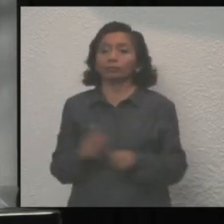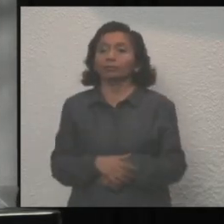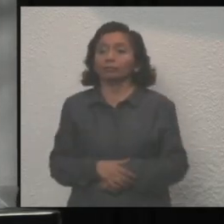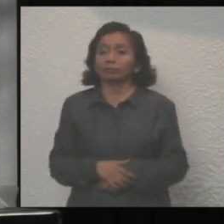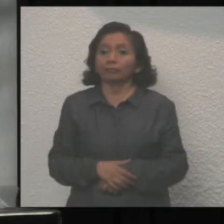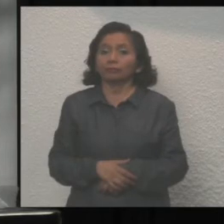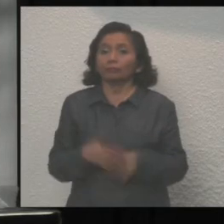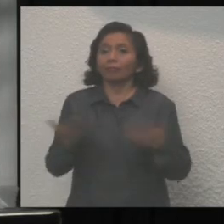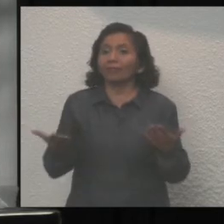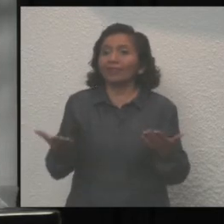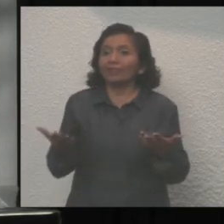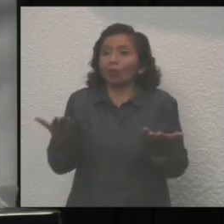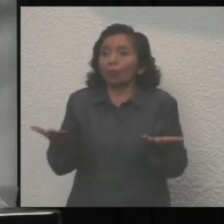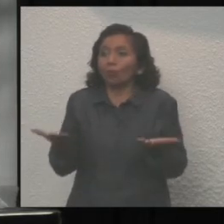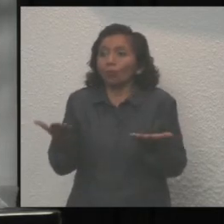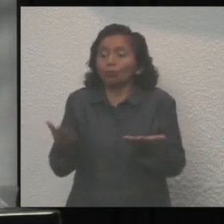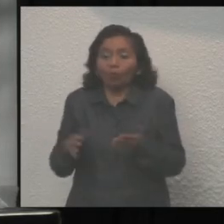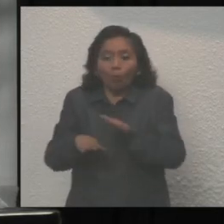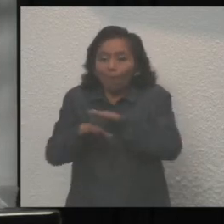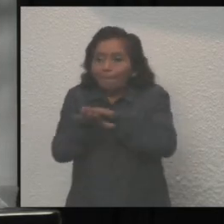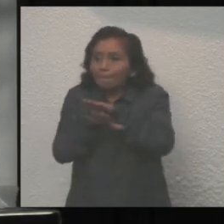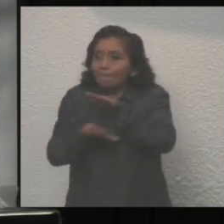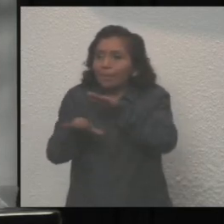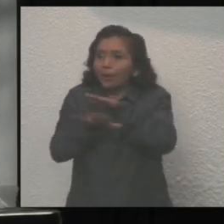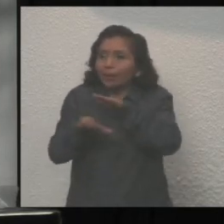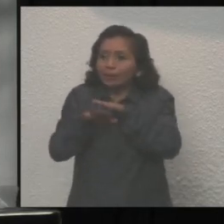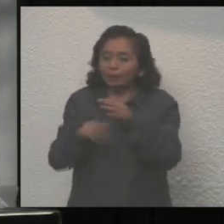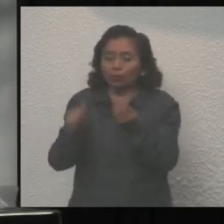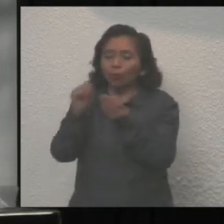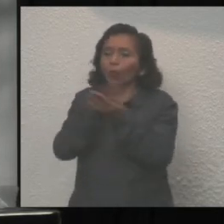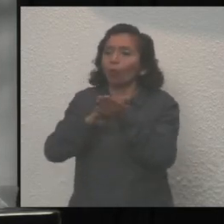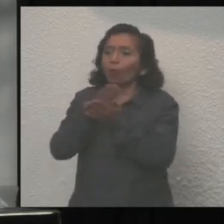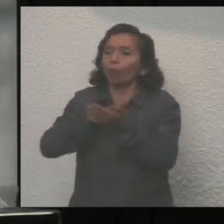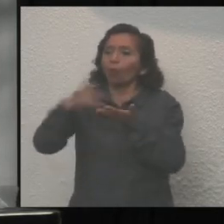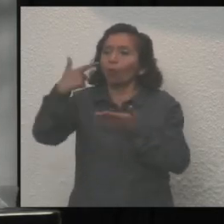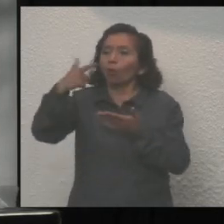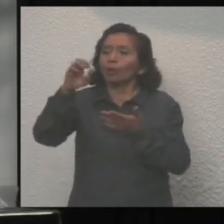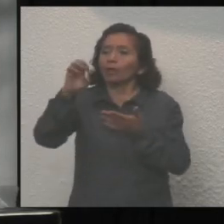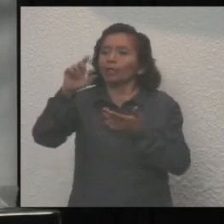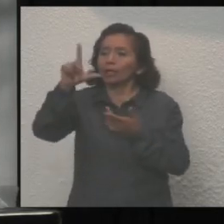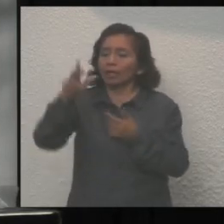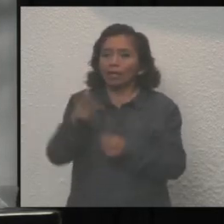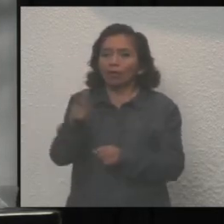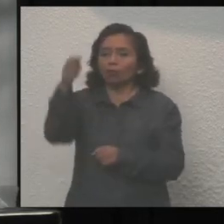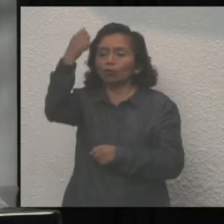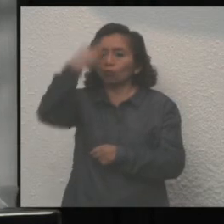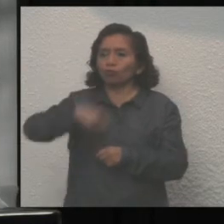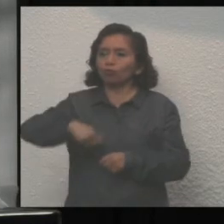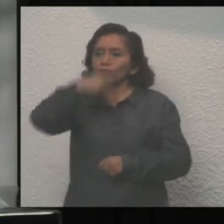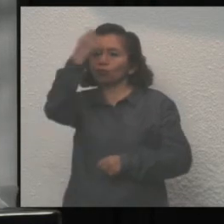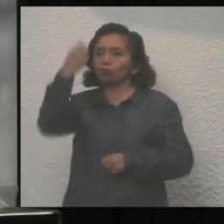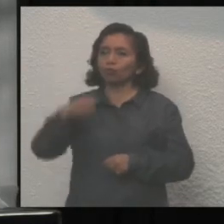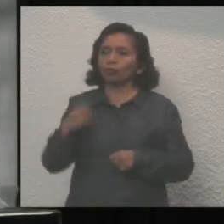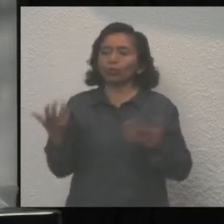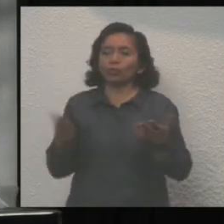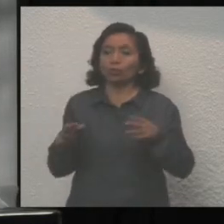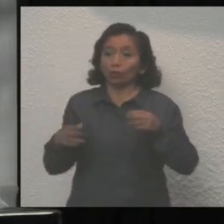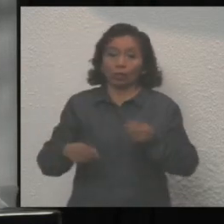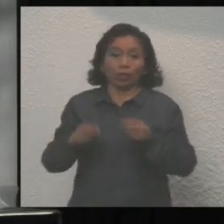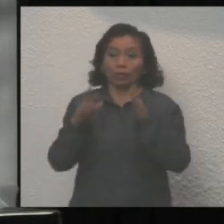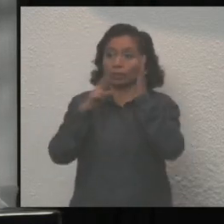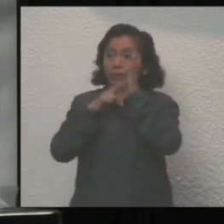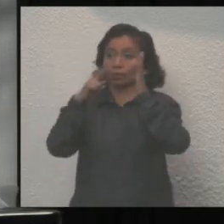cuentan con lo más básico para aperturar, que es gel, gel sanitizante, que es todos los protocolos de seguridad.